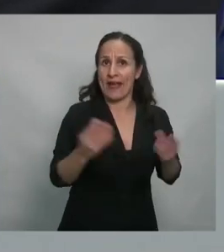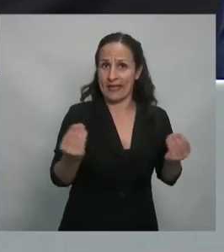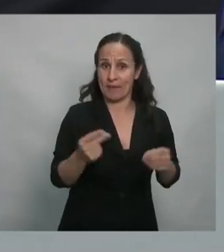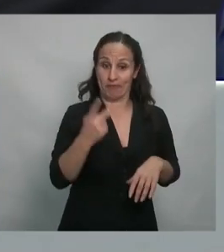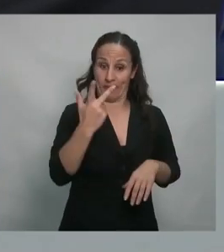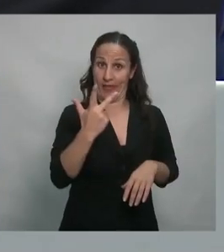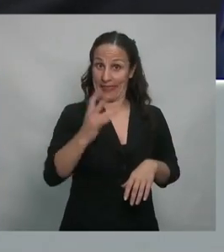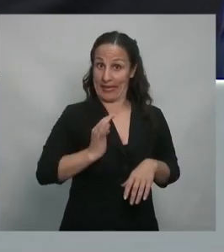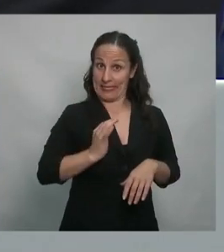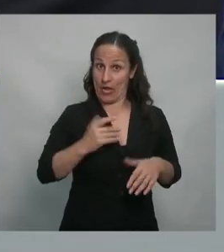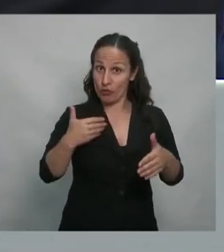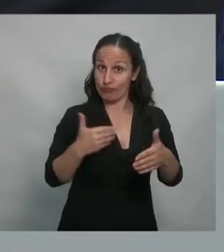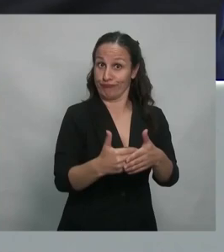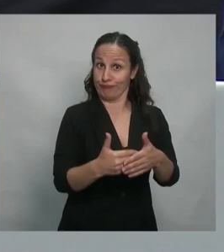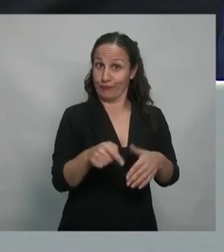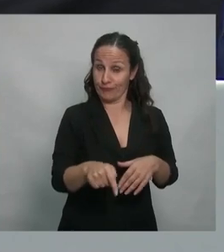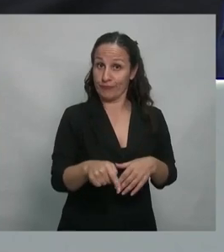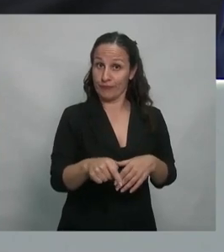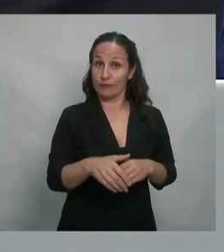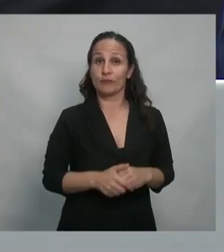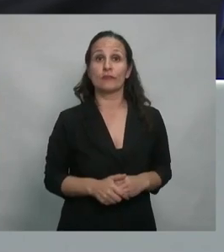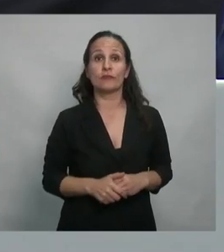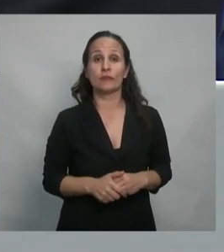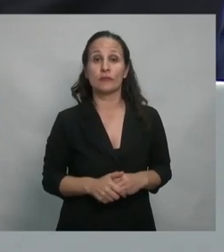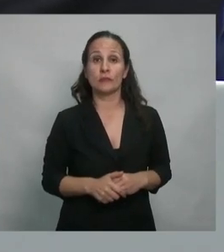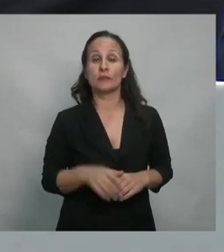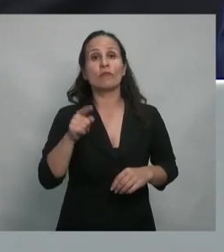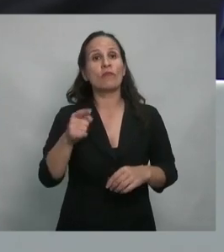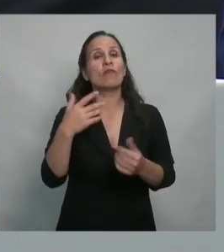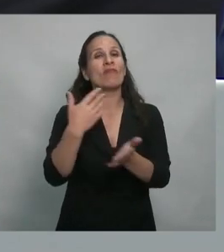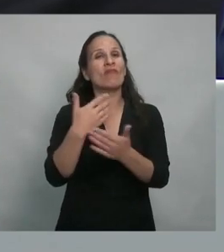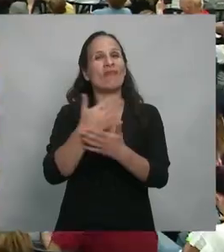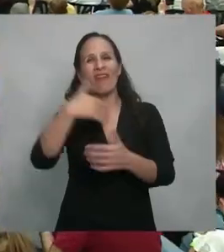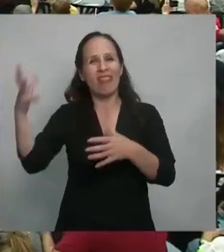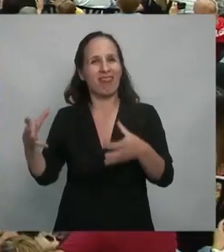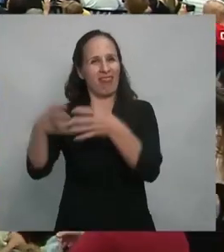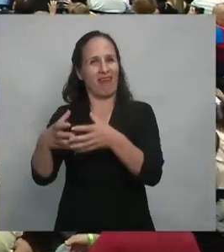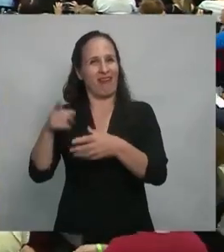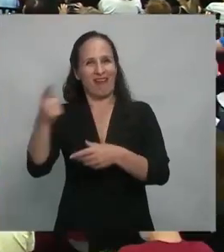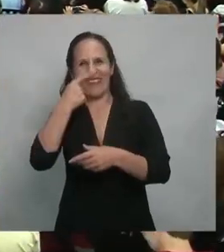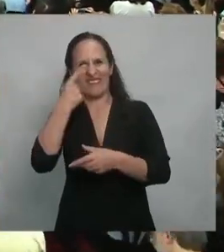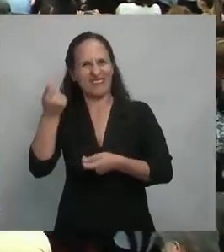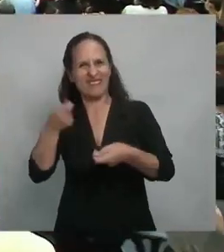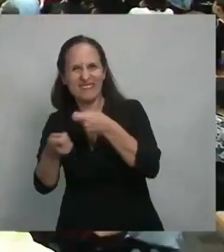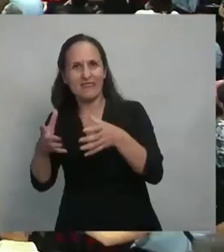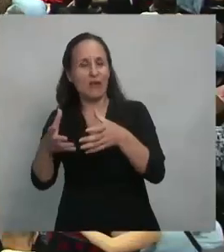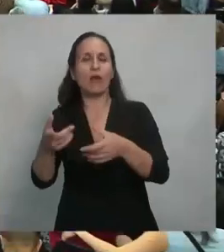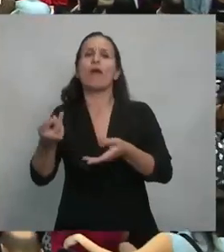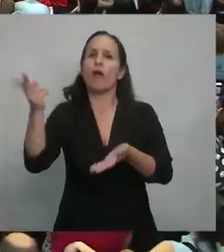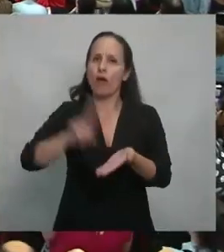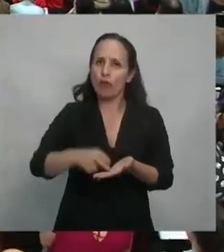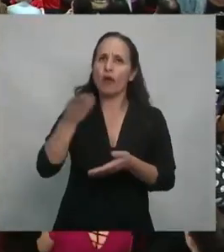a tres años el neoliberalismo ha vuelto a endeudar el país.